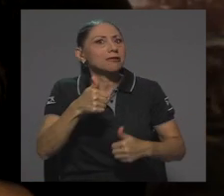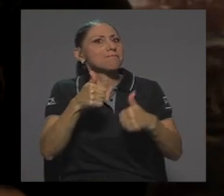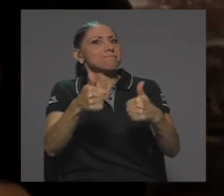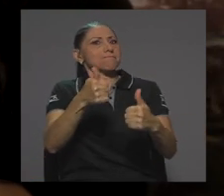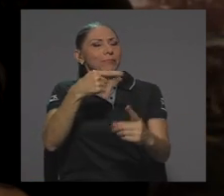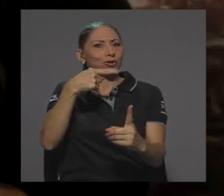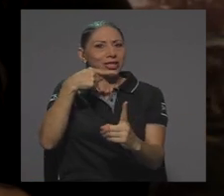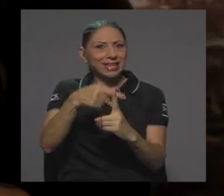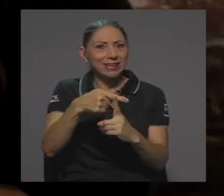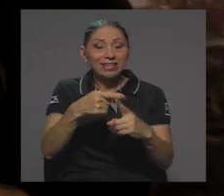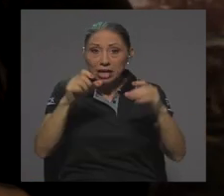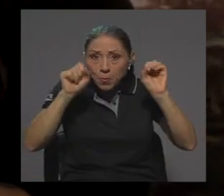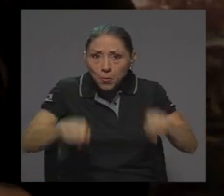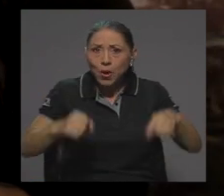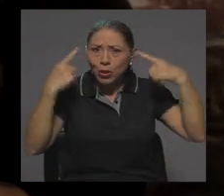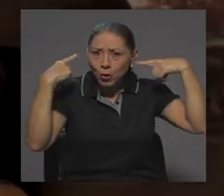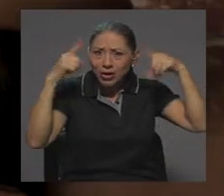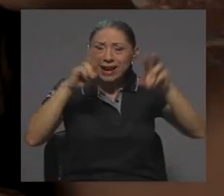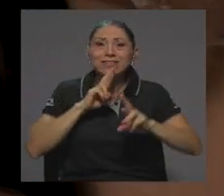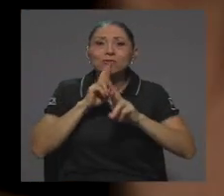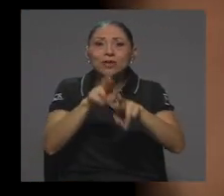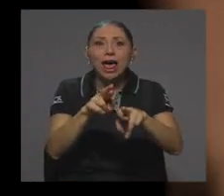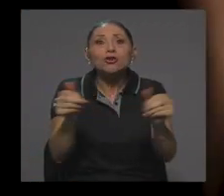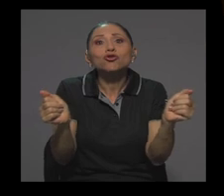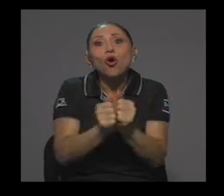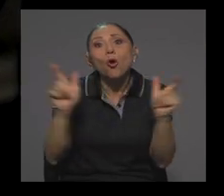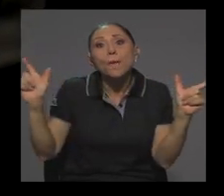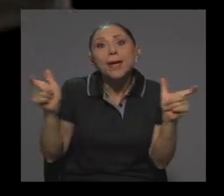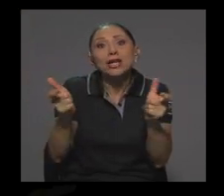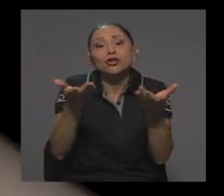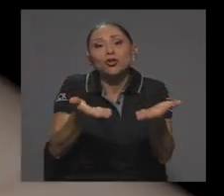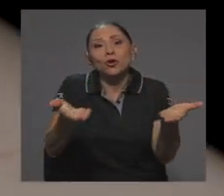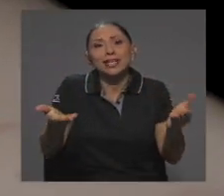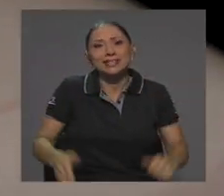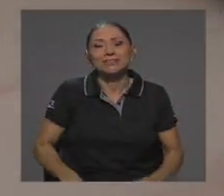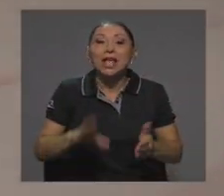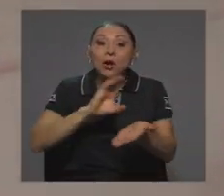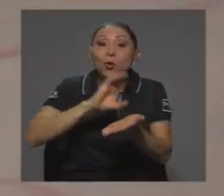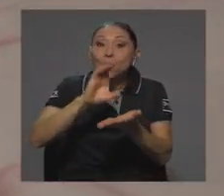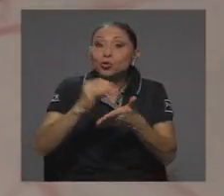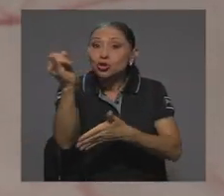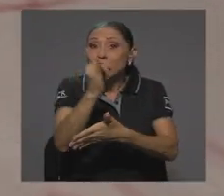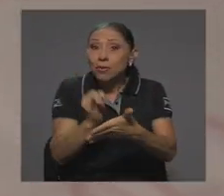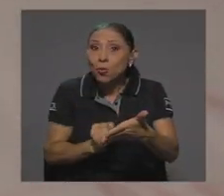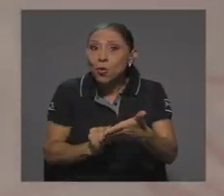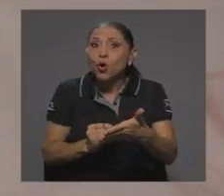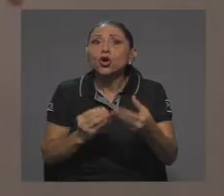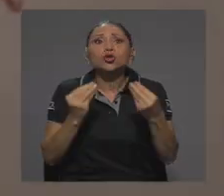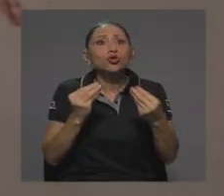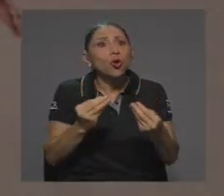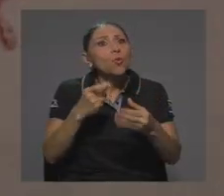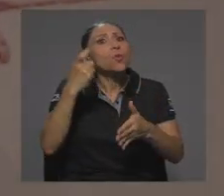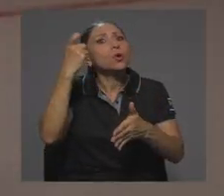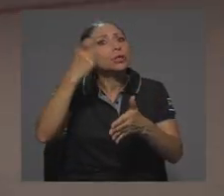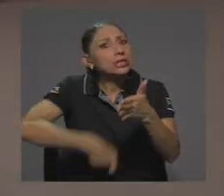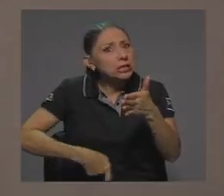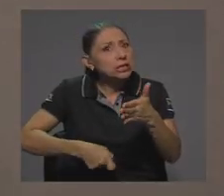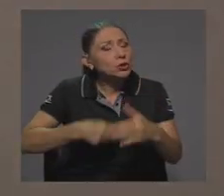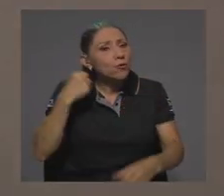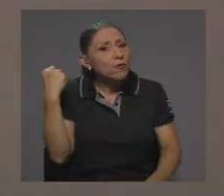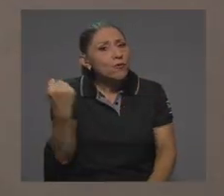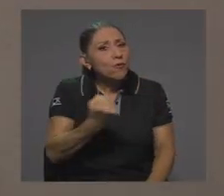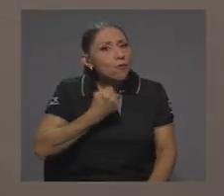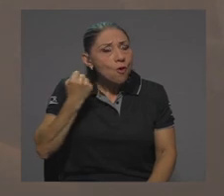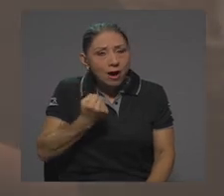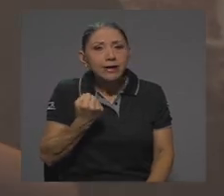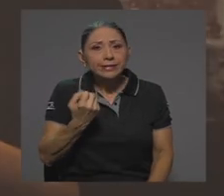lograr los resultados esperados con menos cosas. Los cursos de dibujo son cursos muy densos, muy fuertes